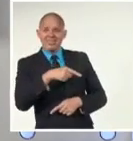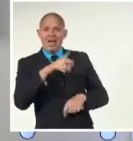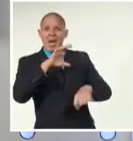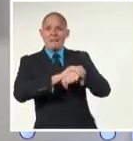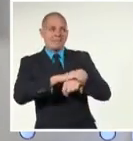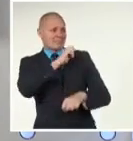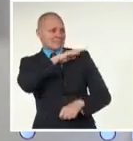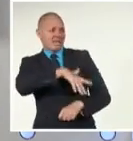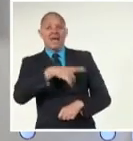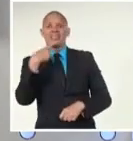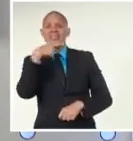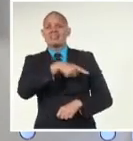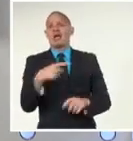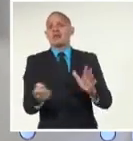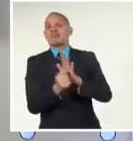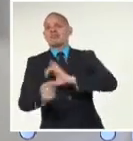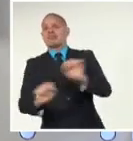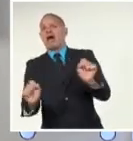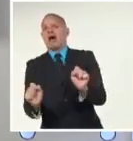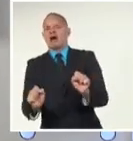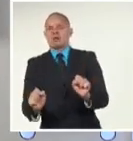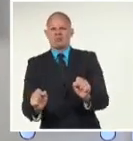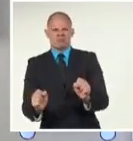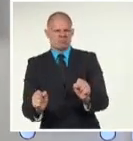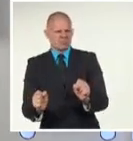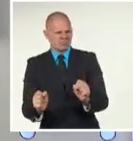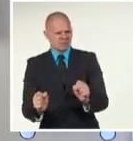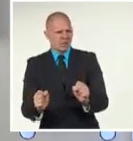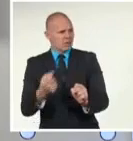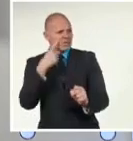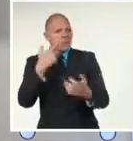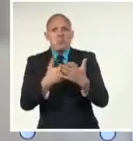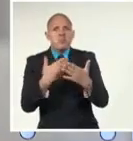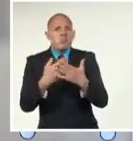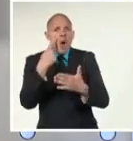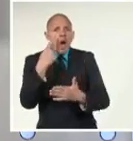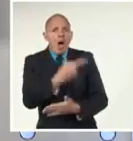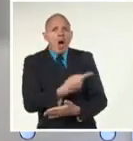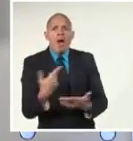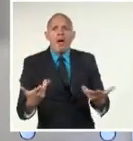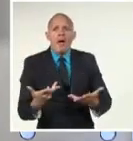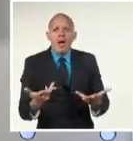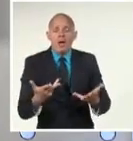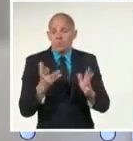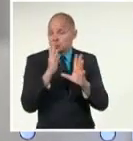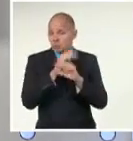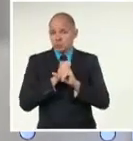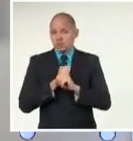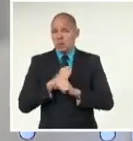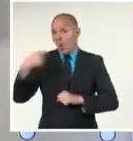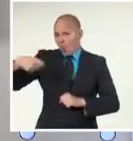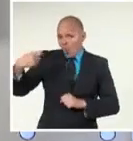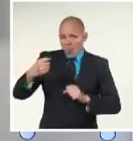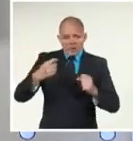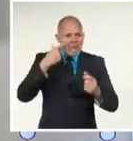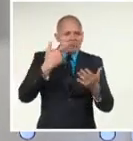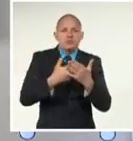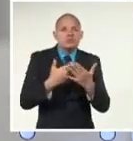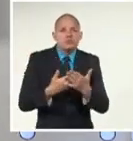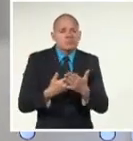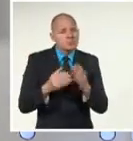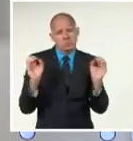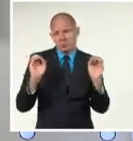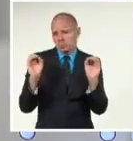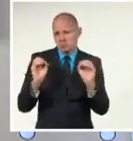terroristas. Ninguno de esos medios pidió pruebas de sus acusaciones y evidencias de algún juicio en su contra. Solo